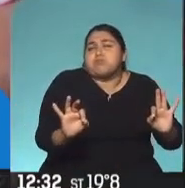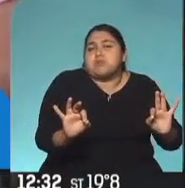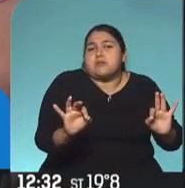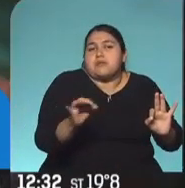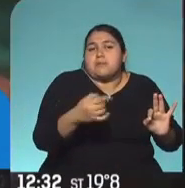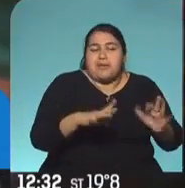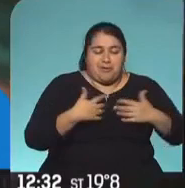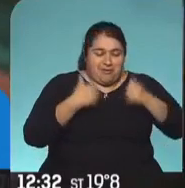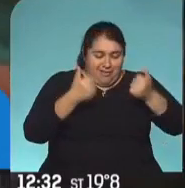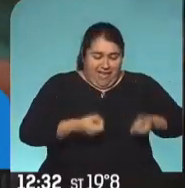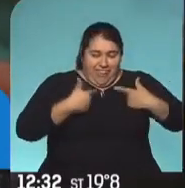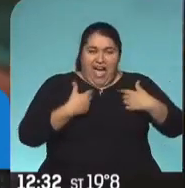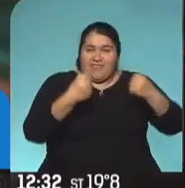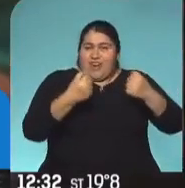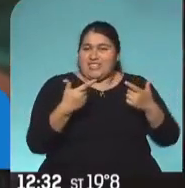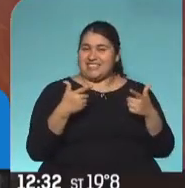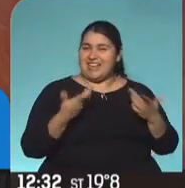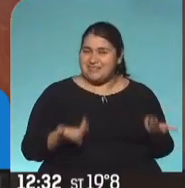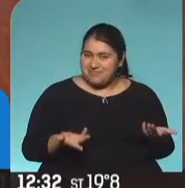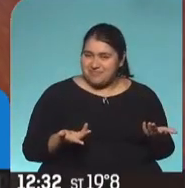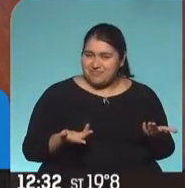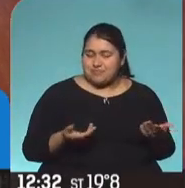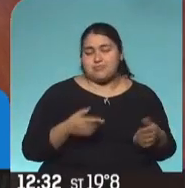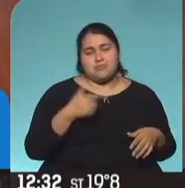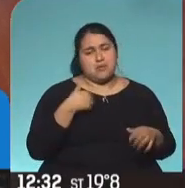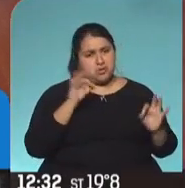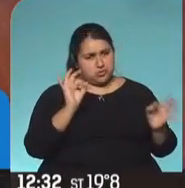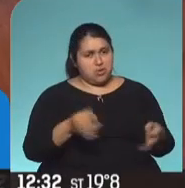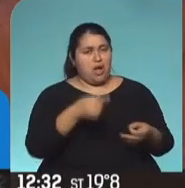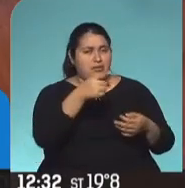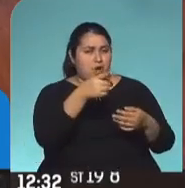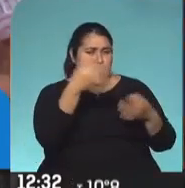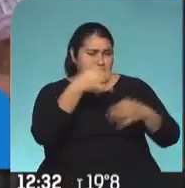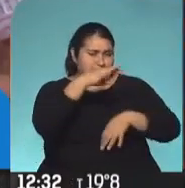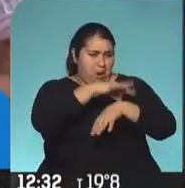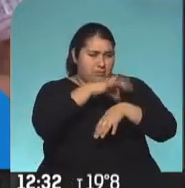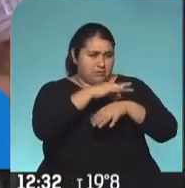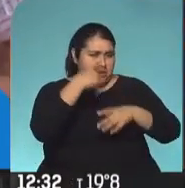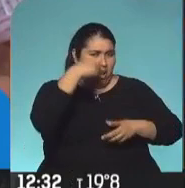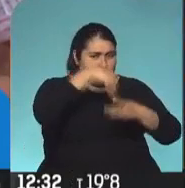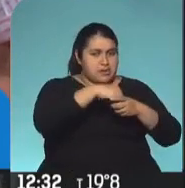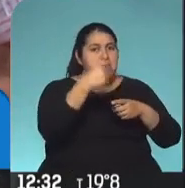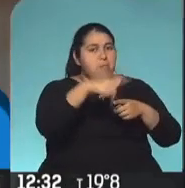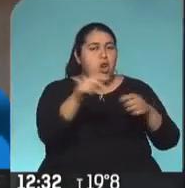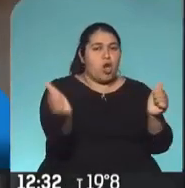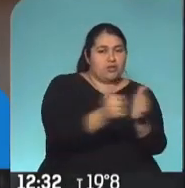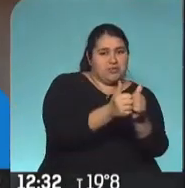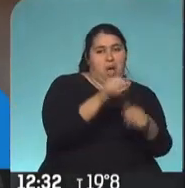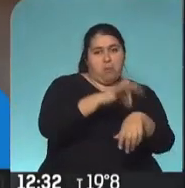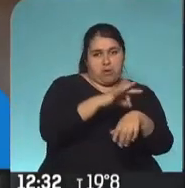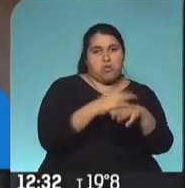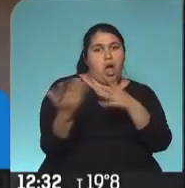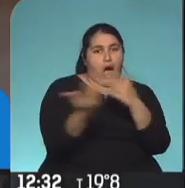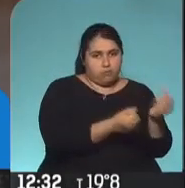va a dar los nutrientes y la energía necesaria para vivir. Si bien vos no estás en la ciencia de la medicina, pero tenés colegas que te acompañan en esto, supongo,